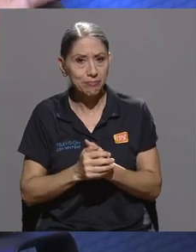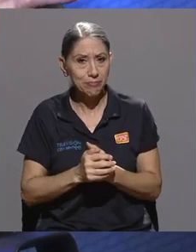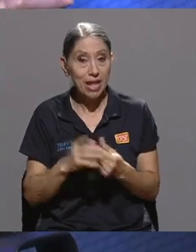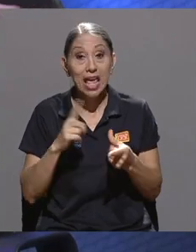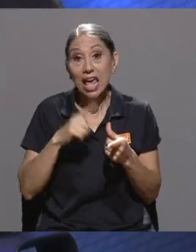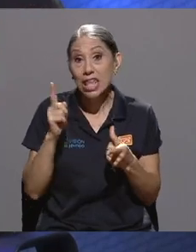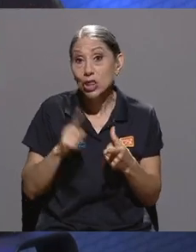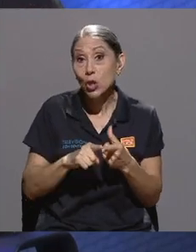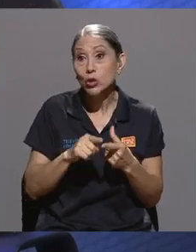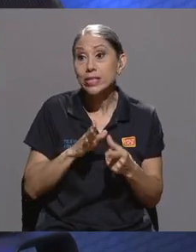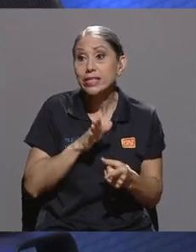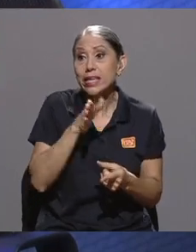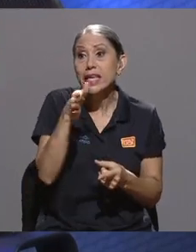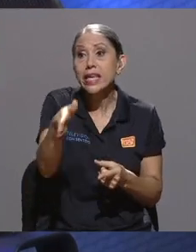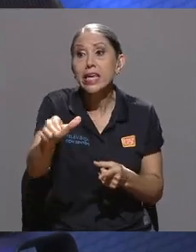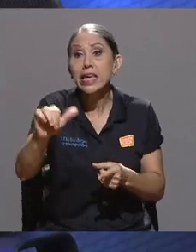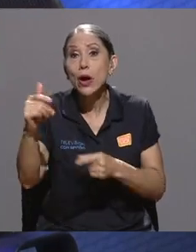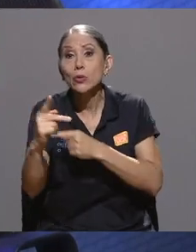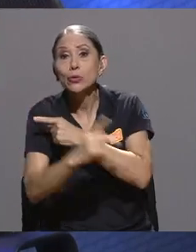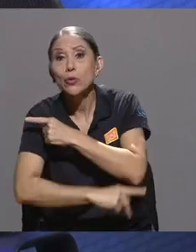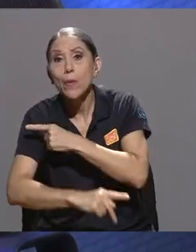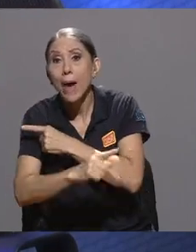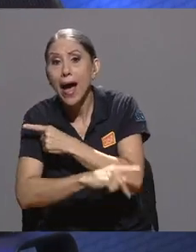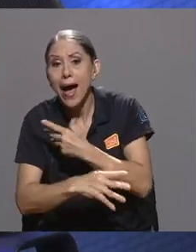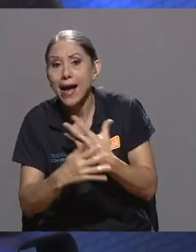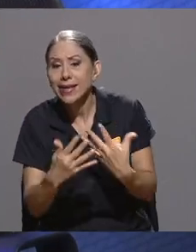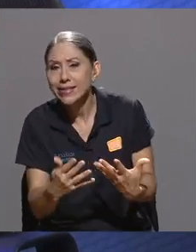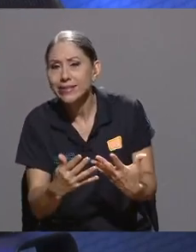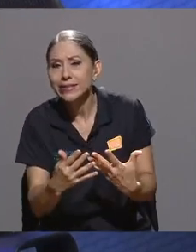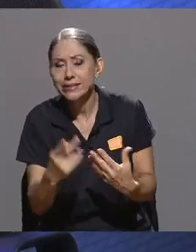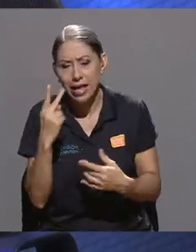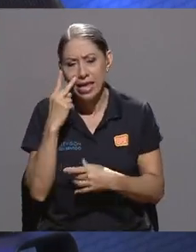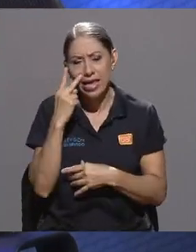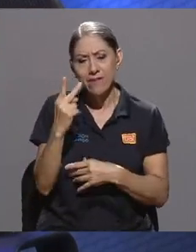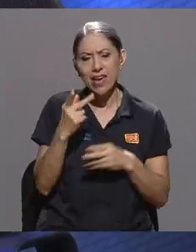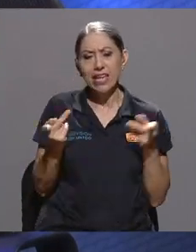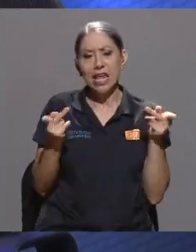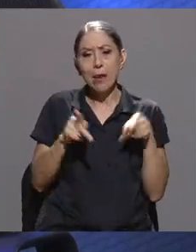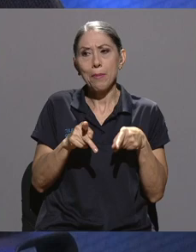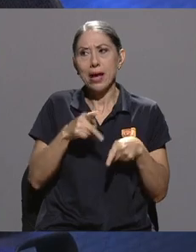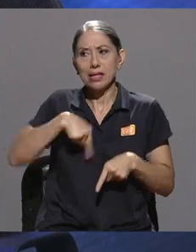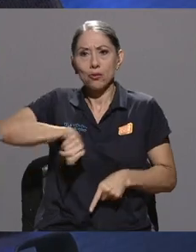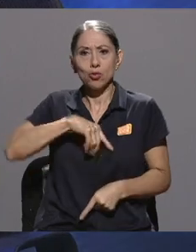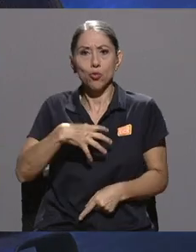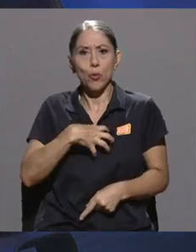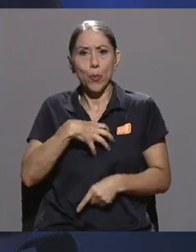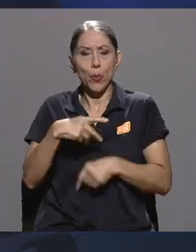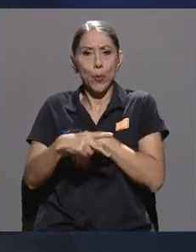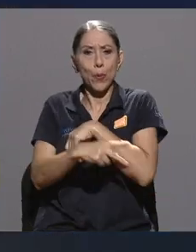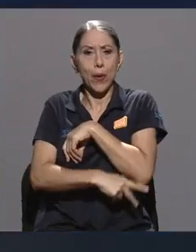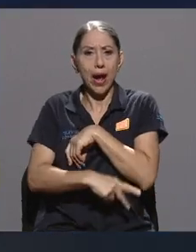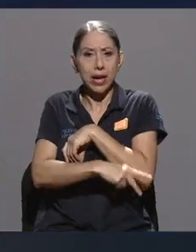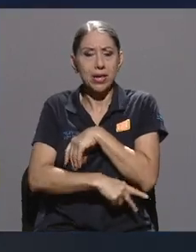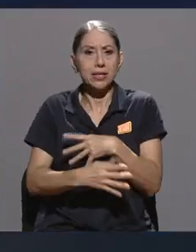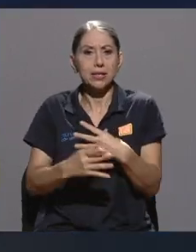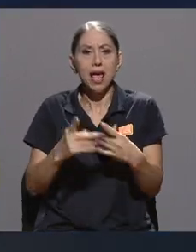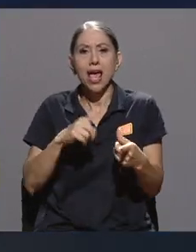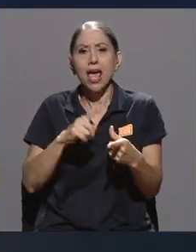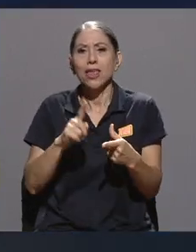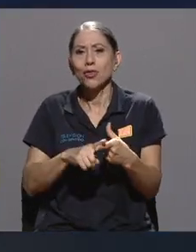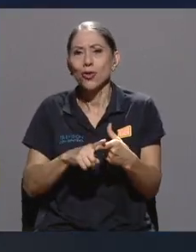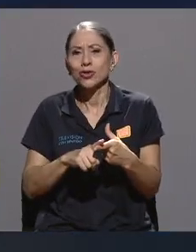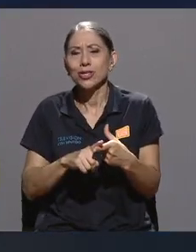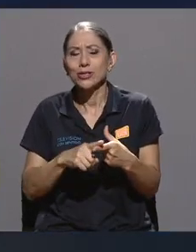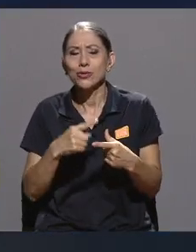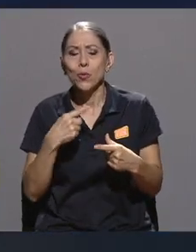y ver hacia atrás, o ver hacia adentro, ¿verdad?, de donde uno viene, te hace como reconocer muchas cosas que cuando estás adentro